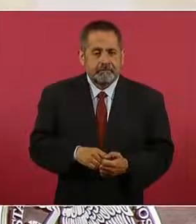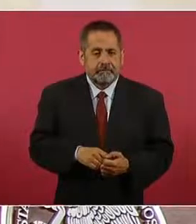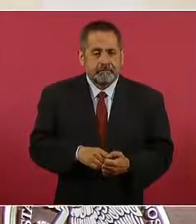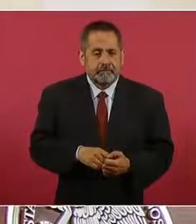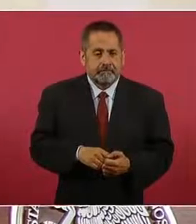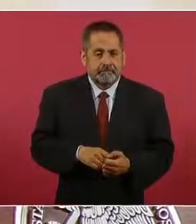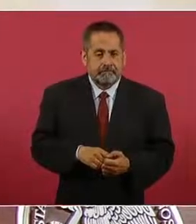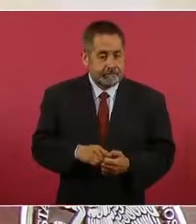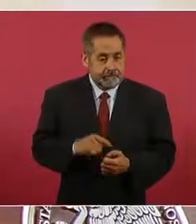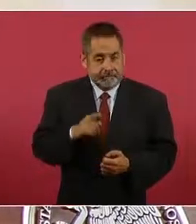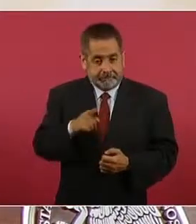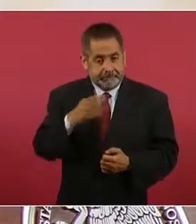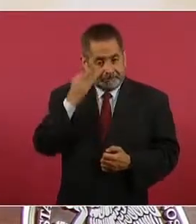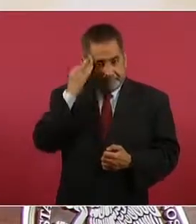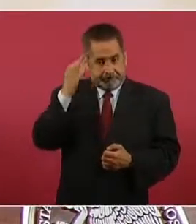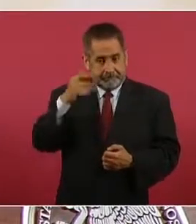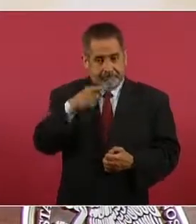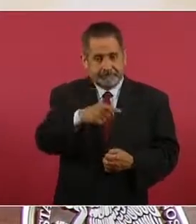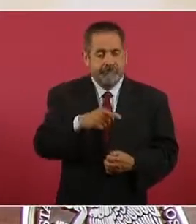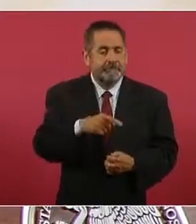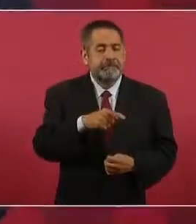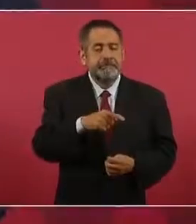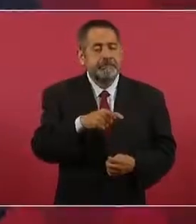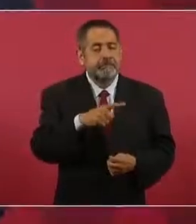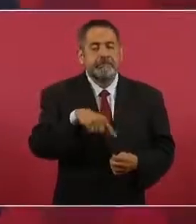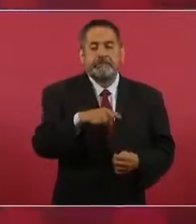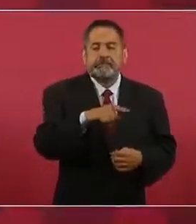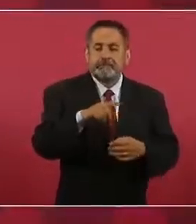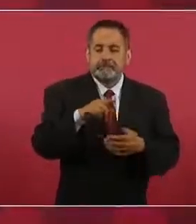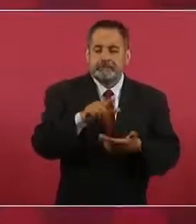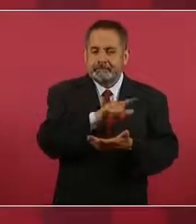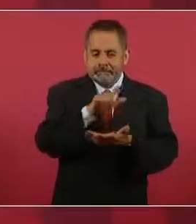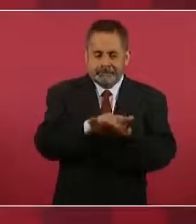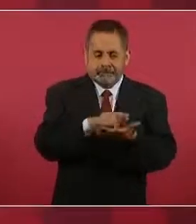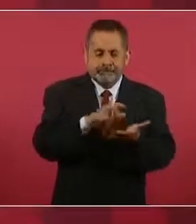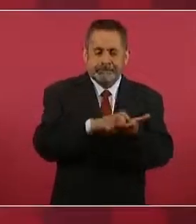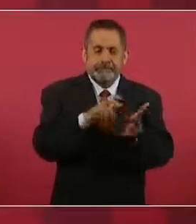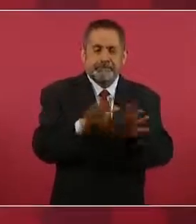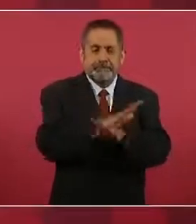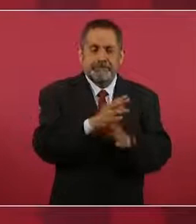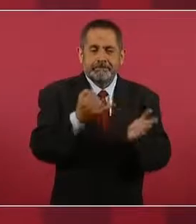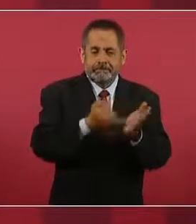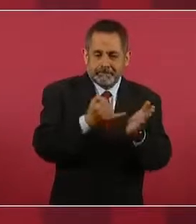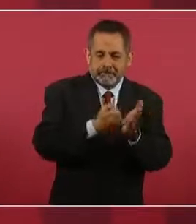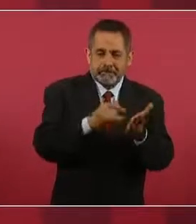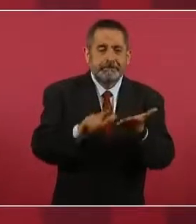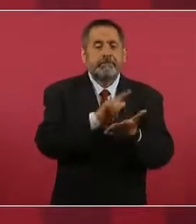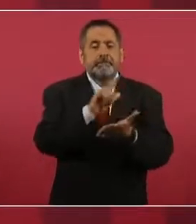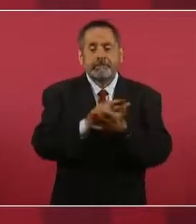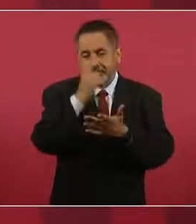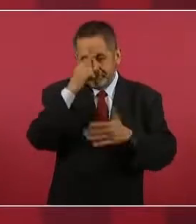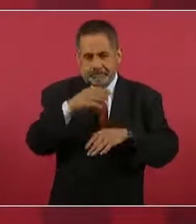En ese paquete estaba la reforma fiscal, la reforma educativa.